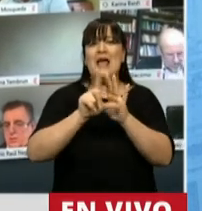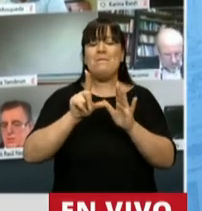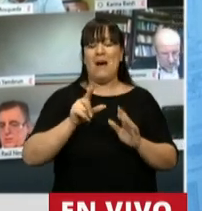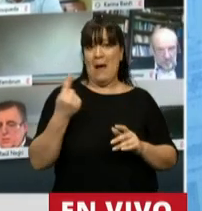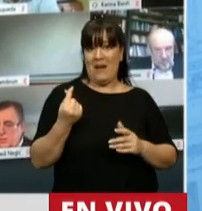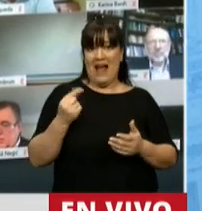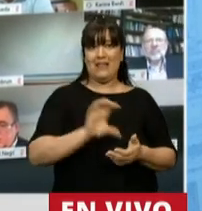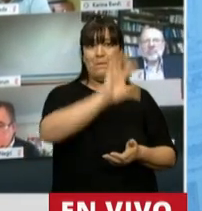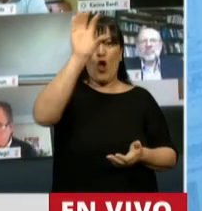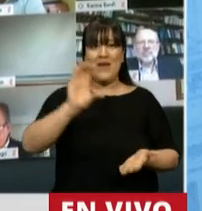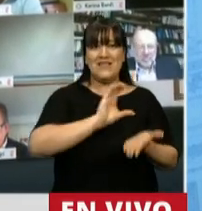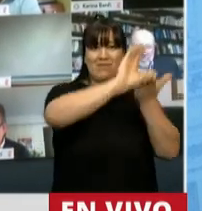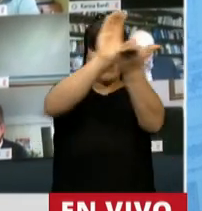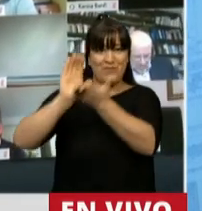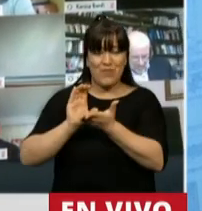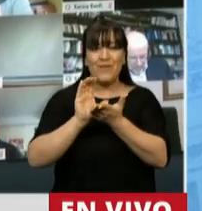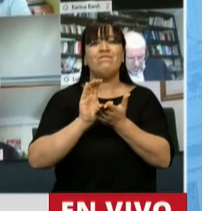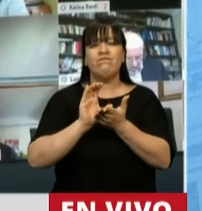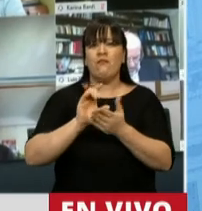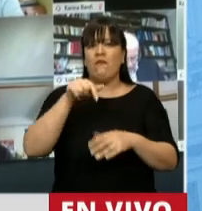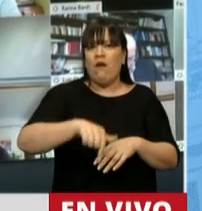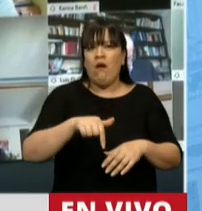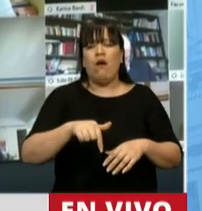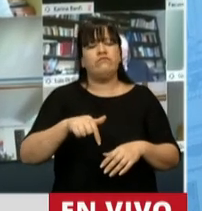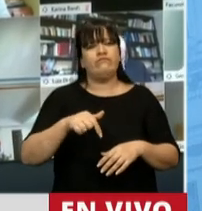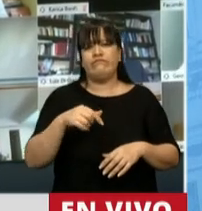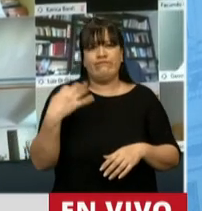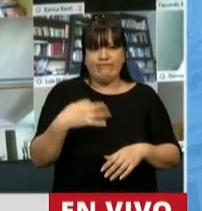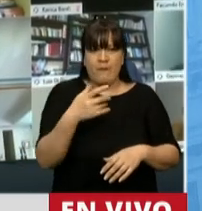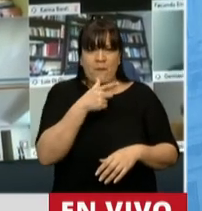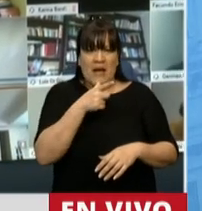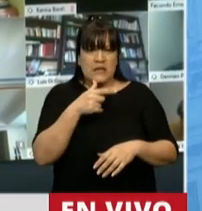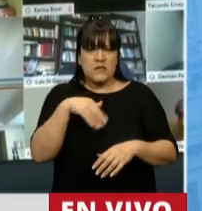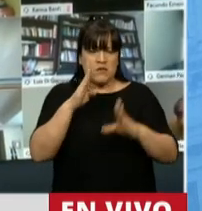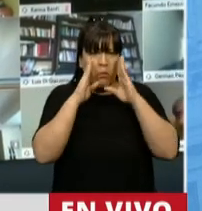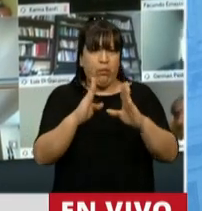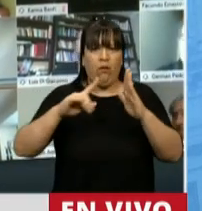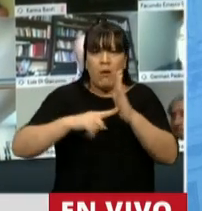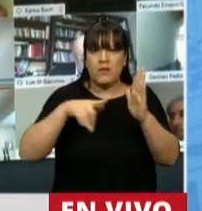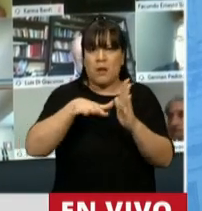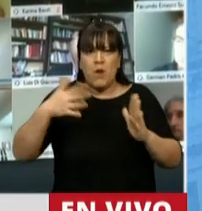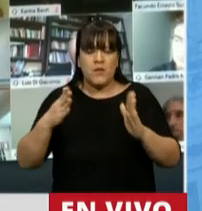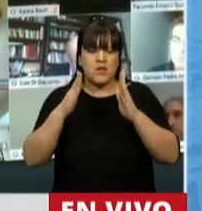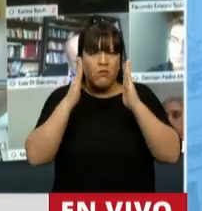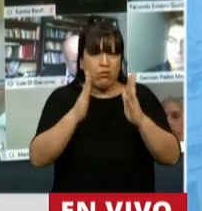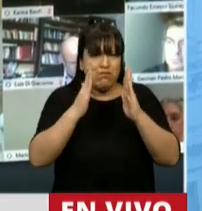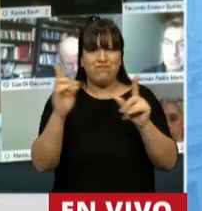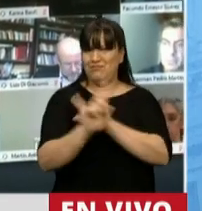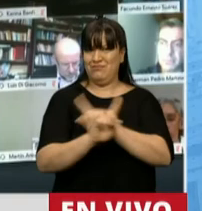no podemos alejarnos más, generando más unitarismo y que los gobernadores tengan que ser